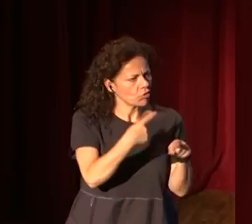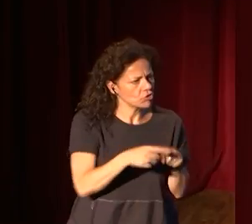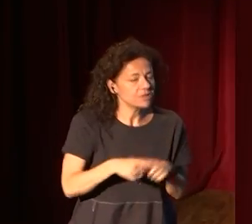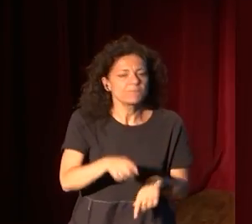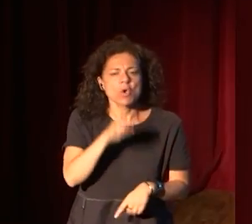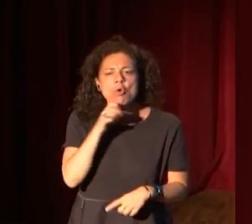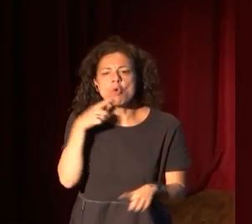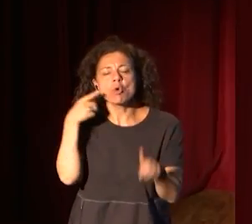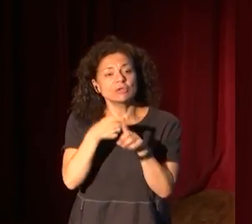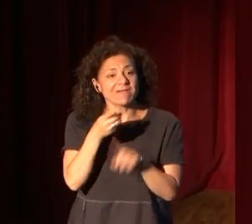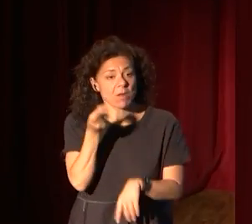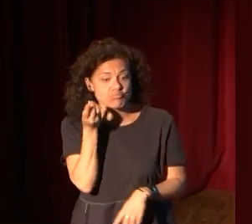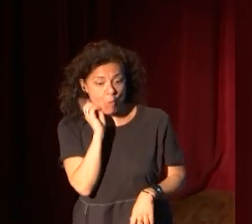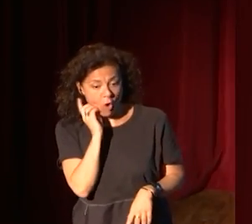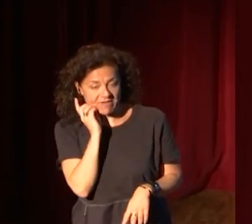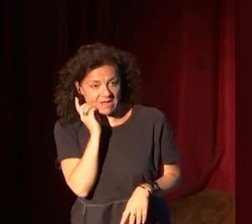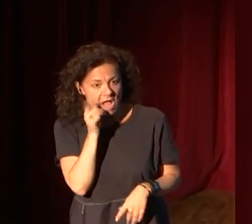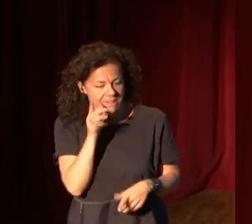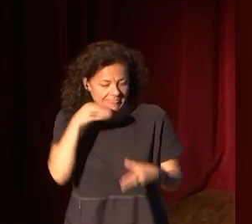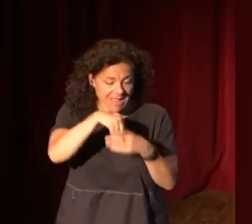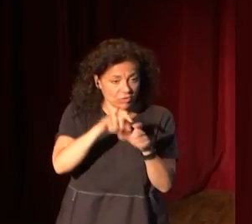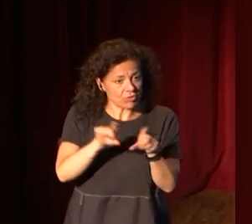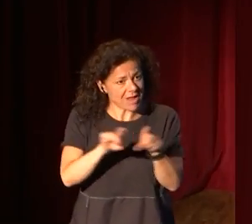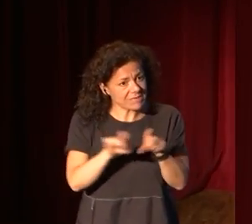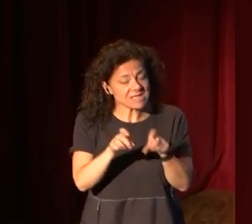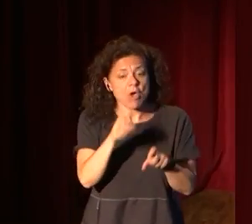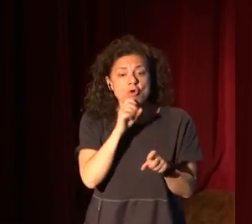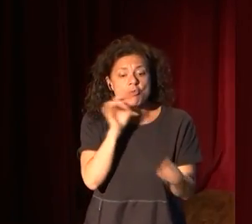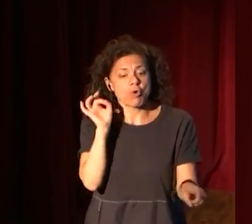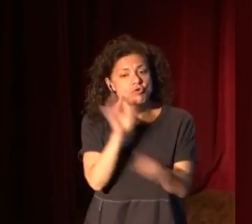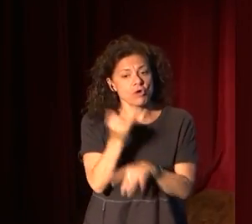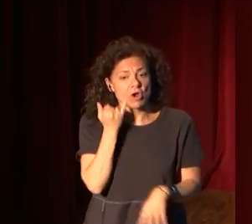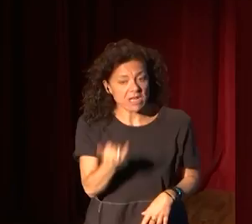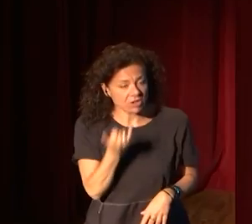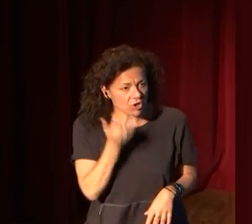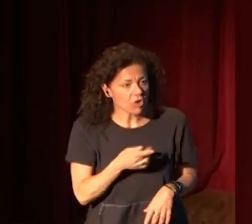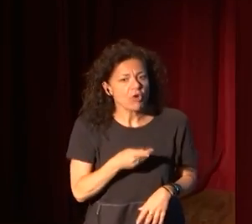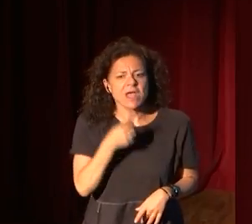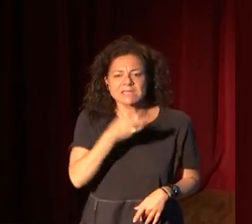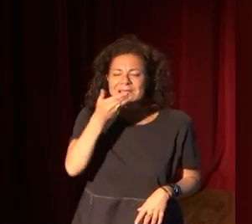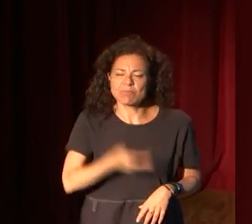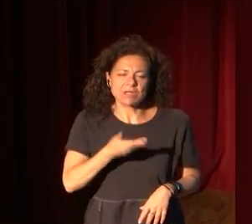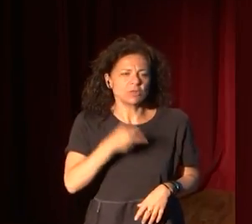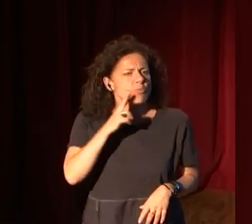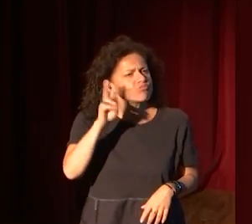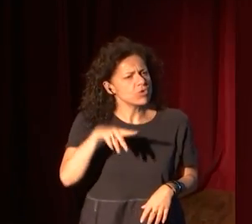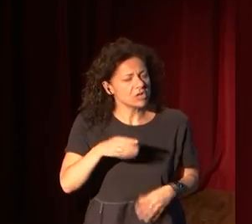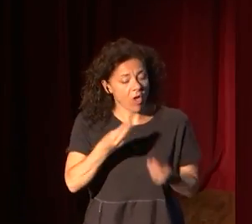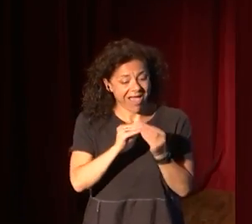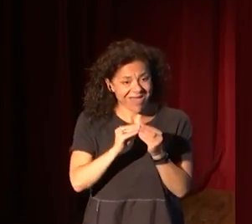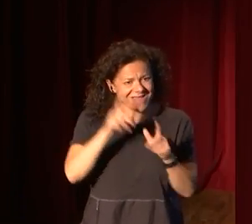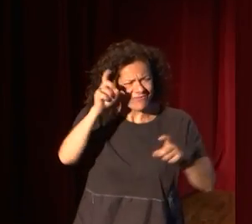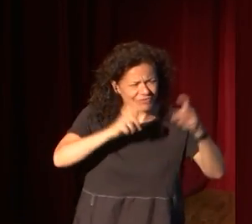utilizar el móvil en una empresa, cómo utilizar el correo electrónico, cómo en un museo es fundamental hacer fotografías en 360,